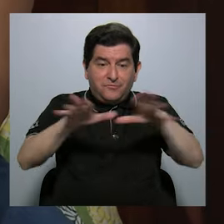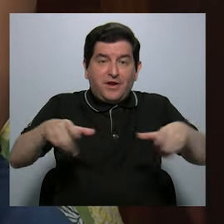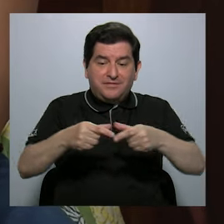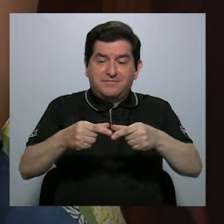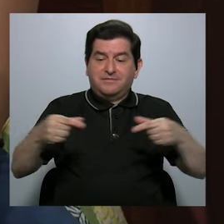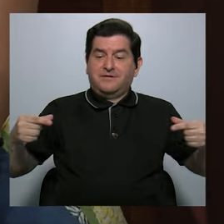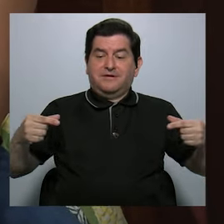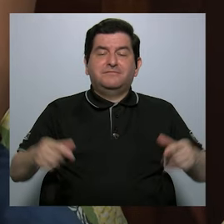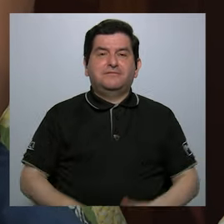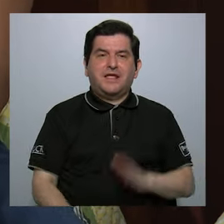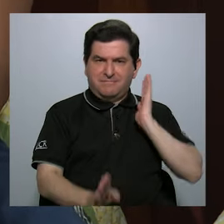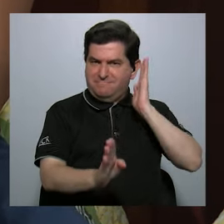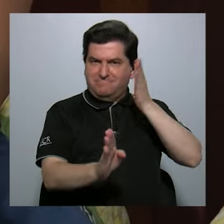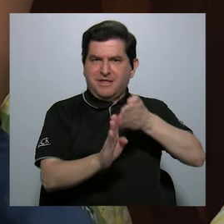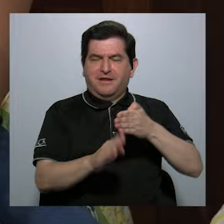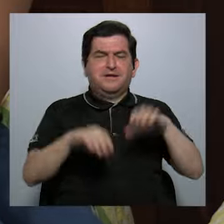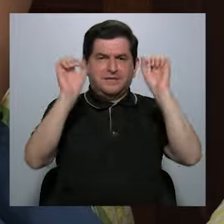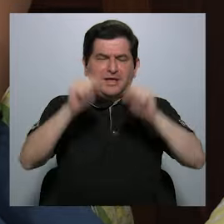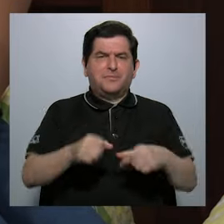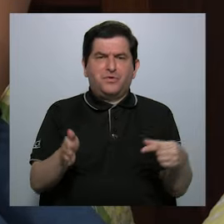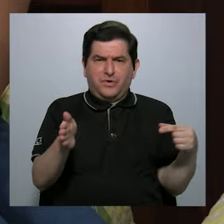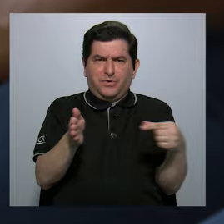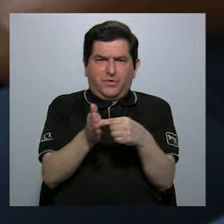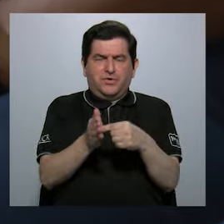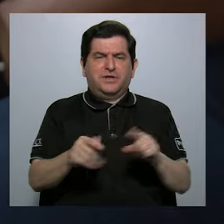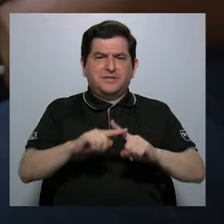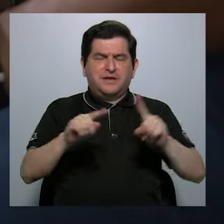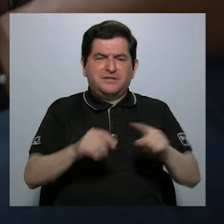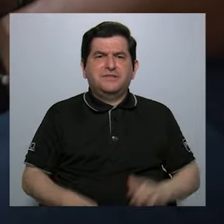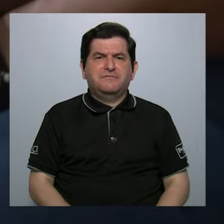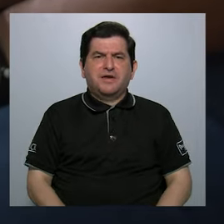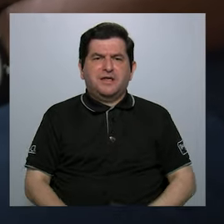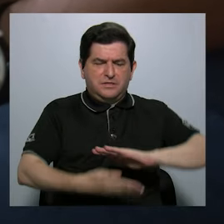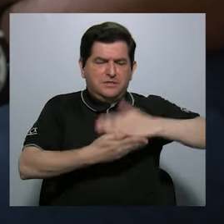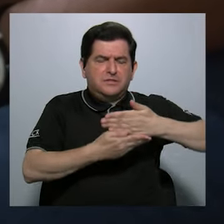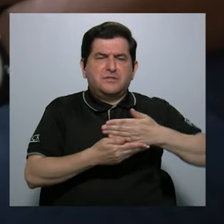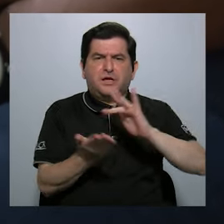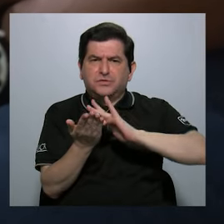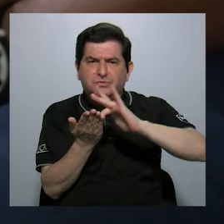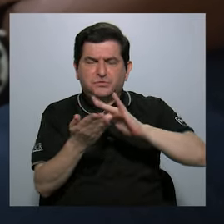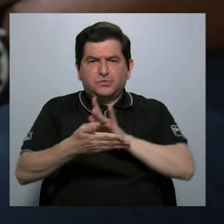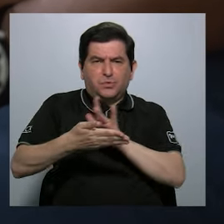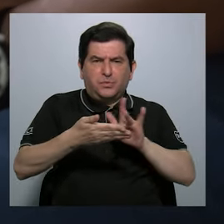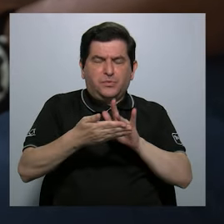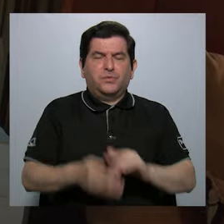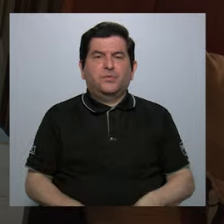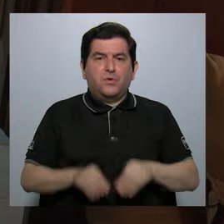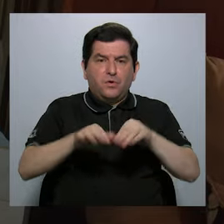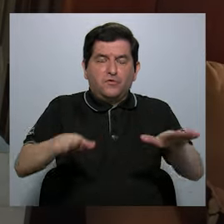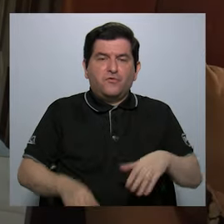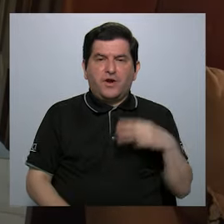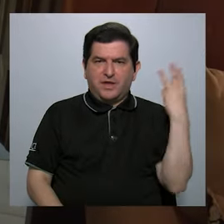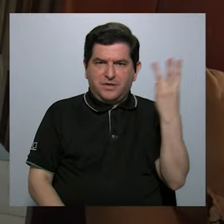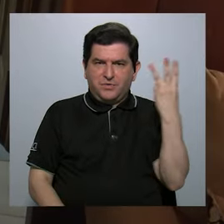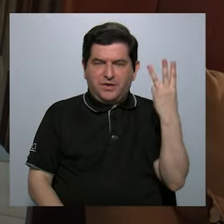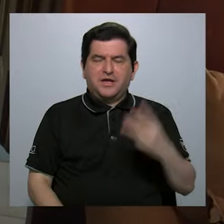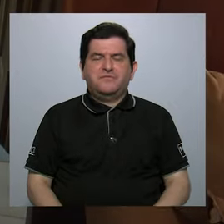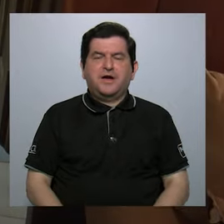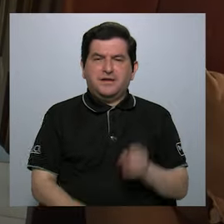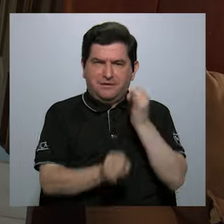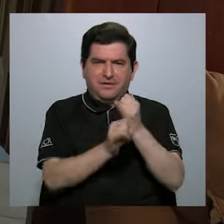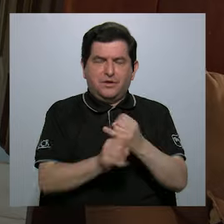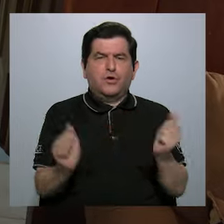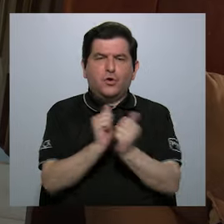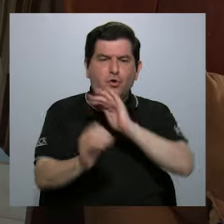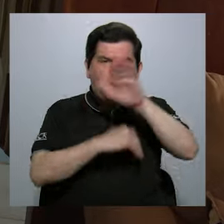sus dispositivos, también van a tener red inalámbrica institucional, contando con todas las garantías en términos de seguridad, de conectividad,